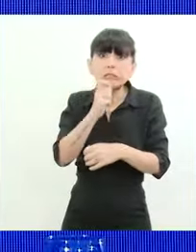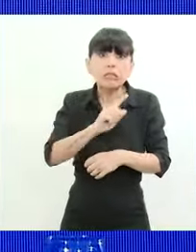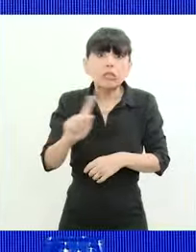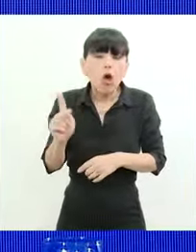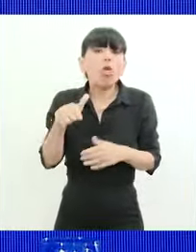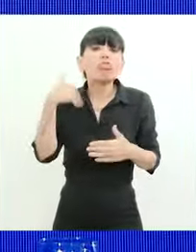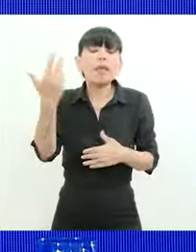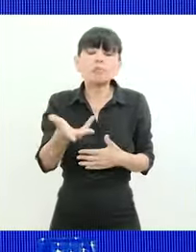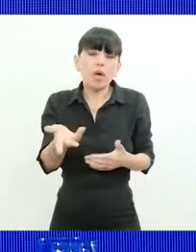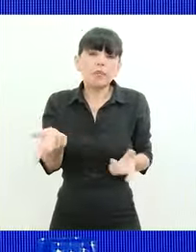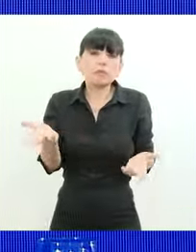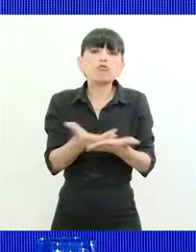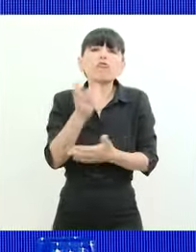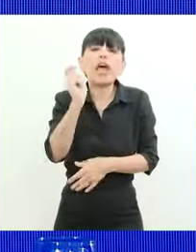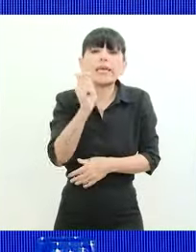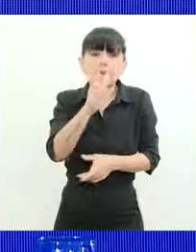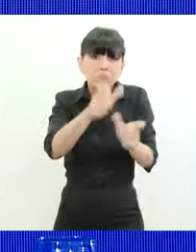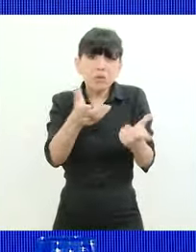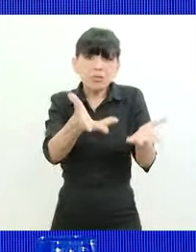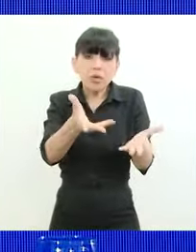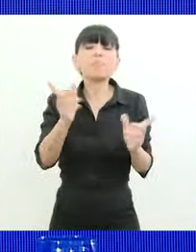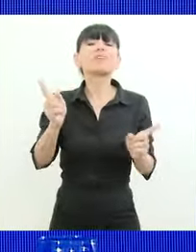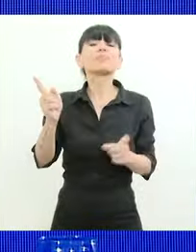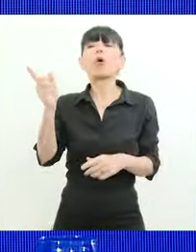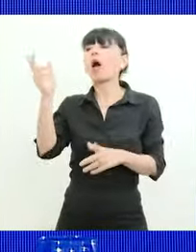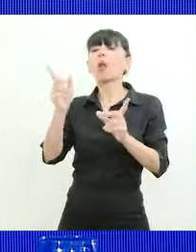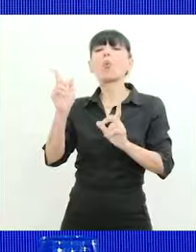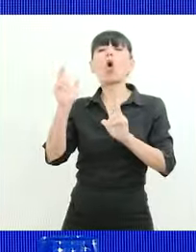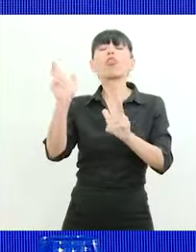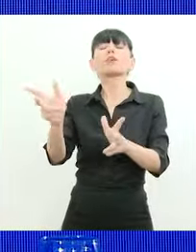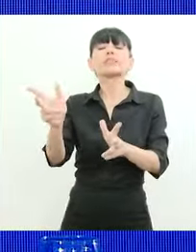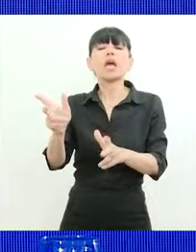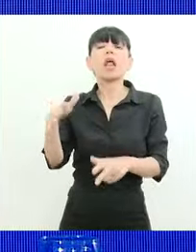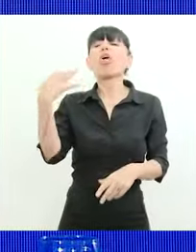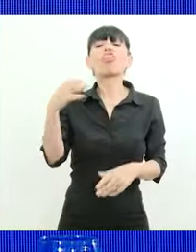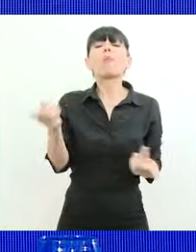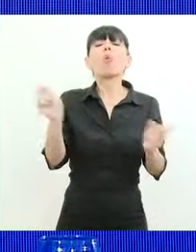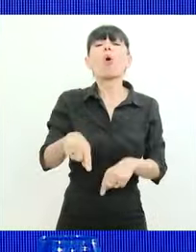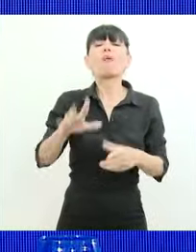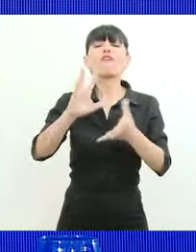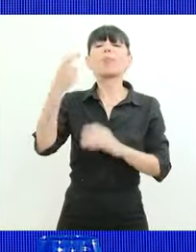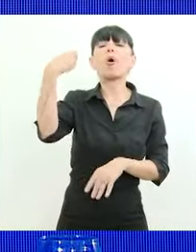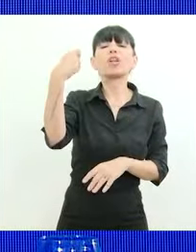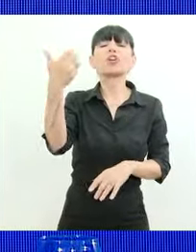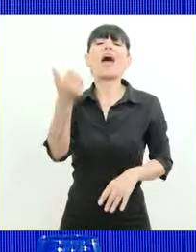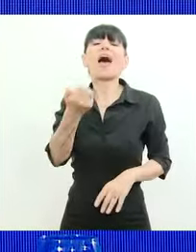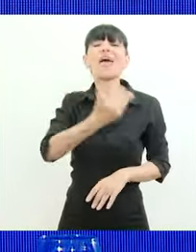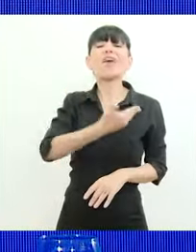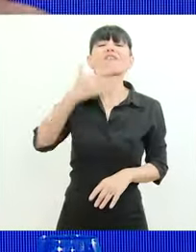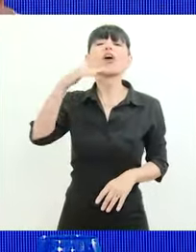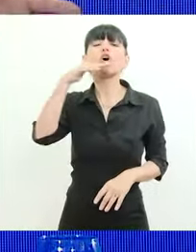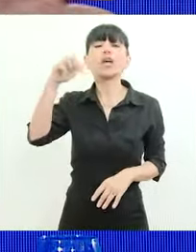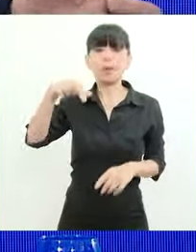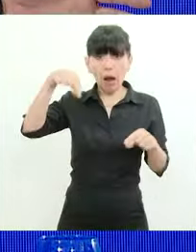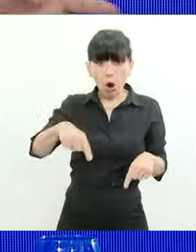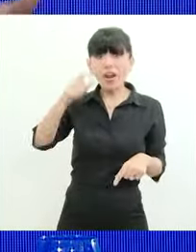plantea la vuelta de las AFJP en la Argentina hay 20.000 jubilados de AFJP en este momento hay